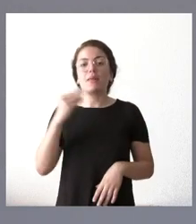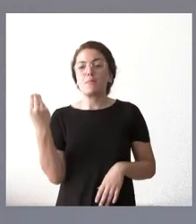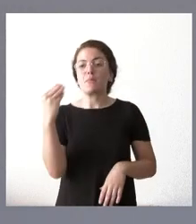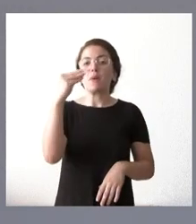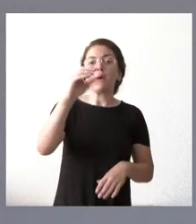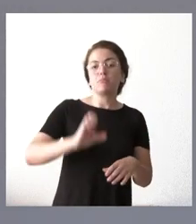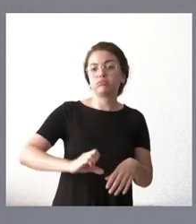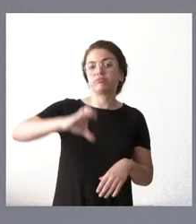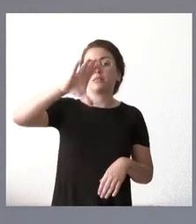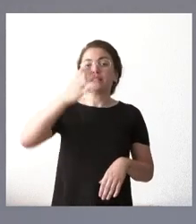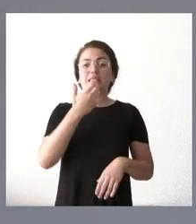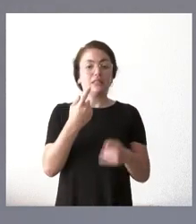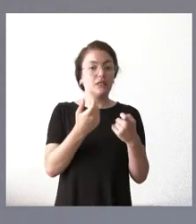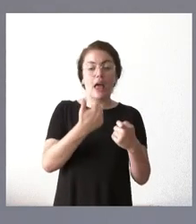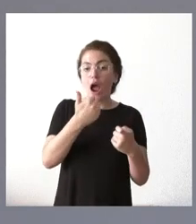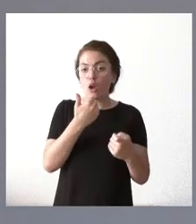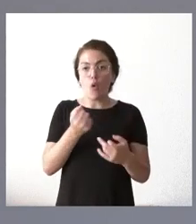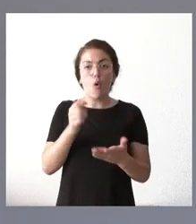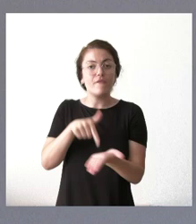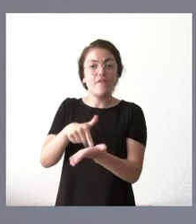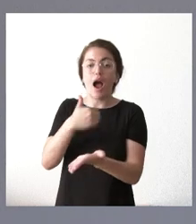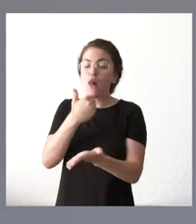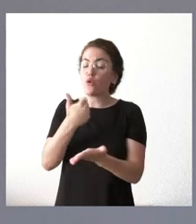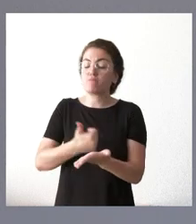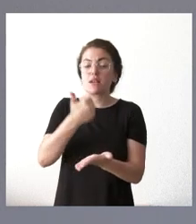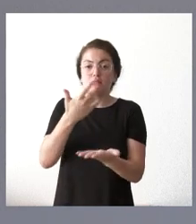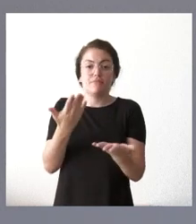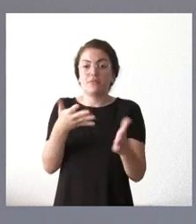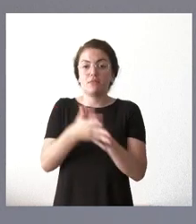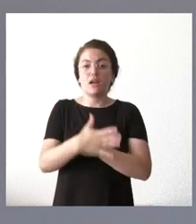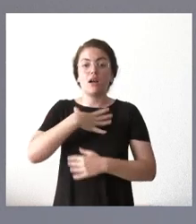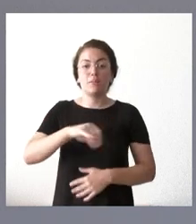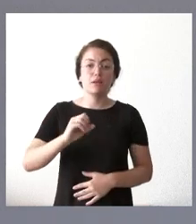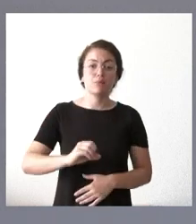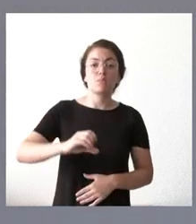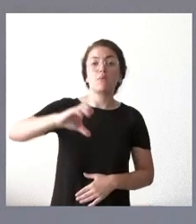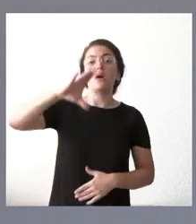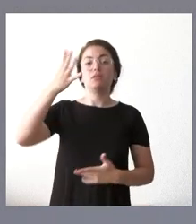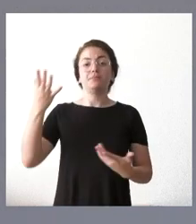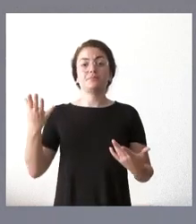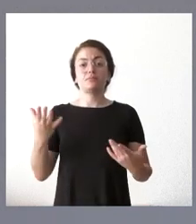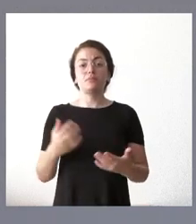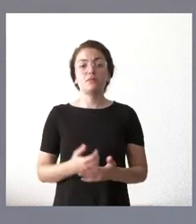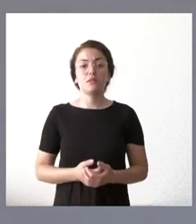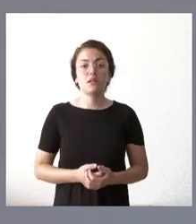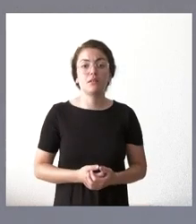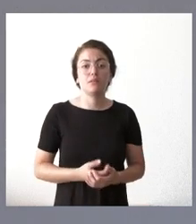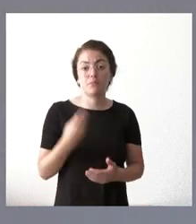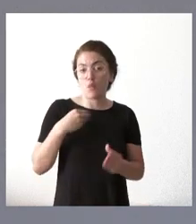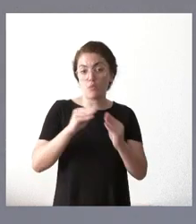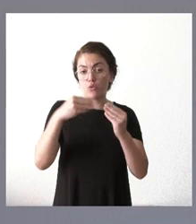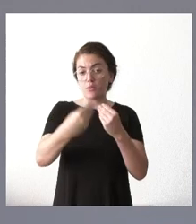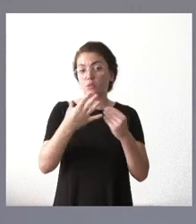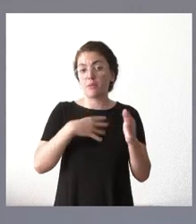de nuevas propuestas, nuevas necesidades, nuevas demandas y también nuevas iniciativas de las consejerías en este documento